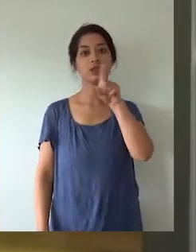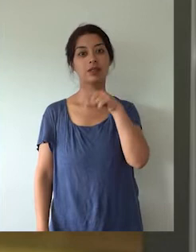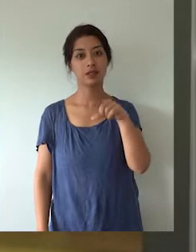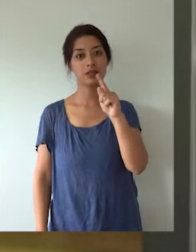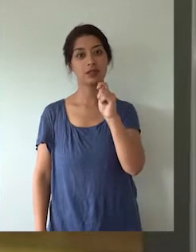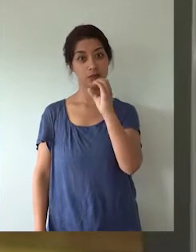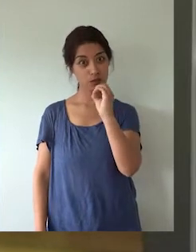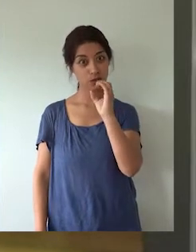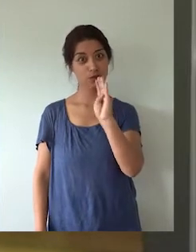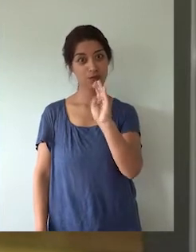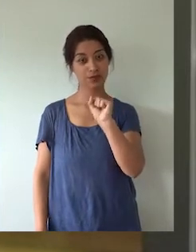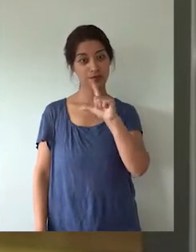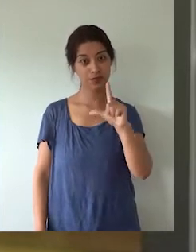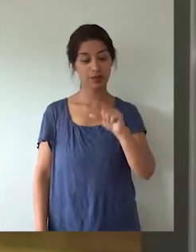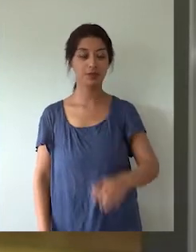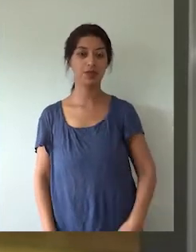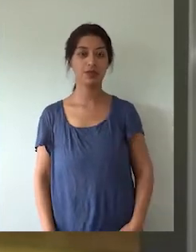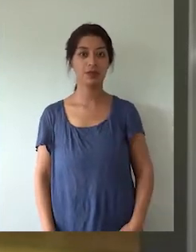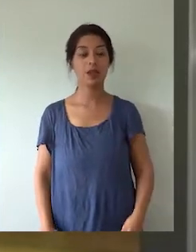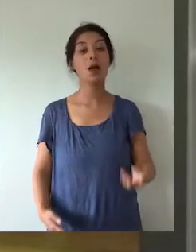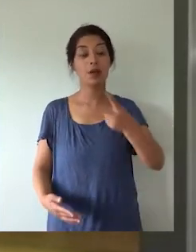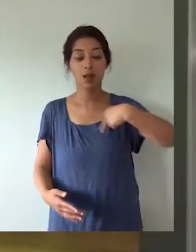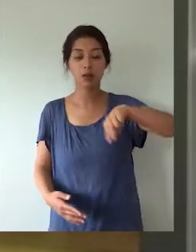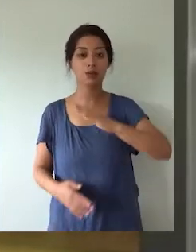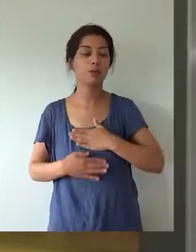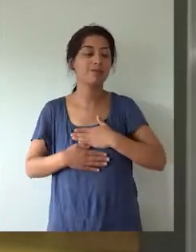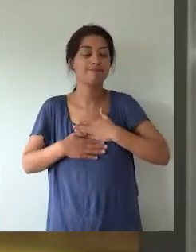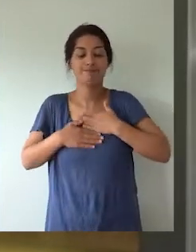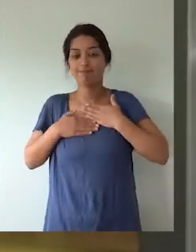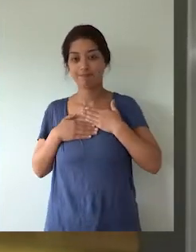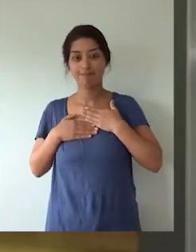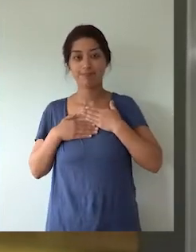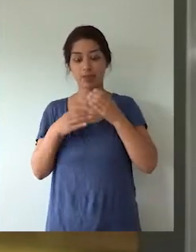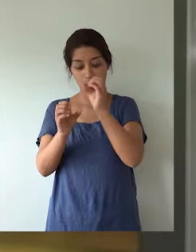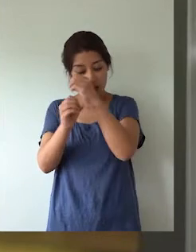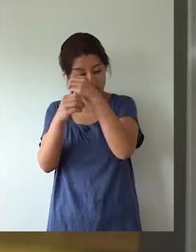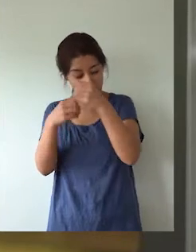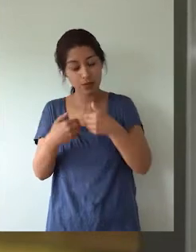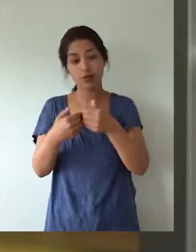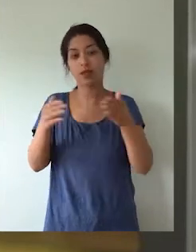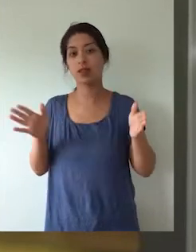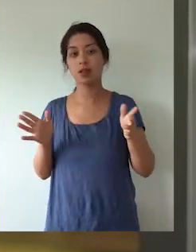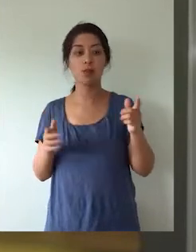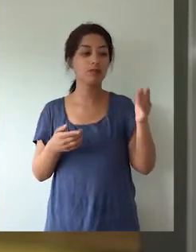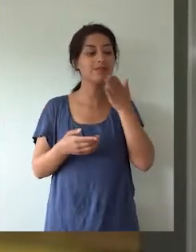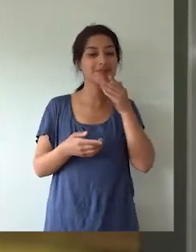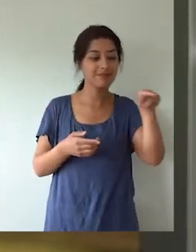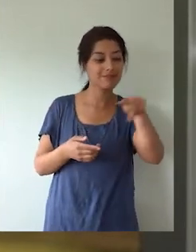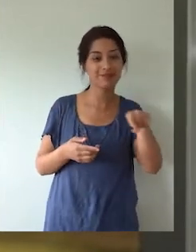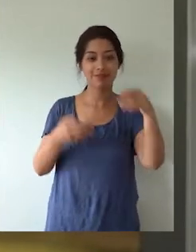Abramos Nuestros Laboratorios porque para nosotros realmente ha significado eso, una apertura para los estudiantes, un